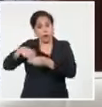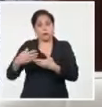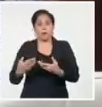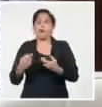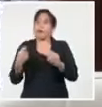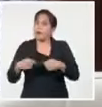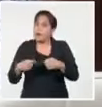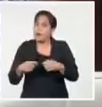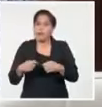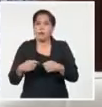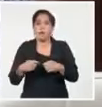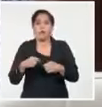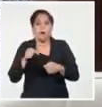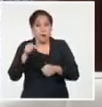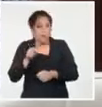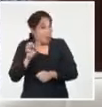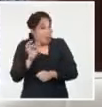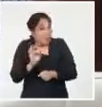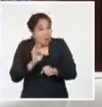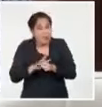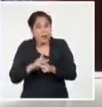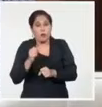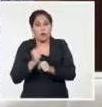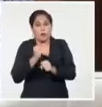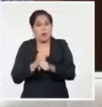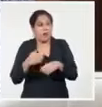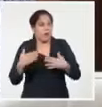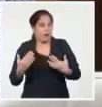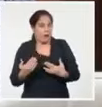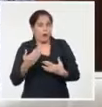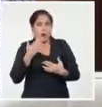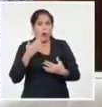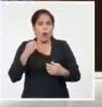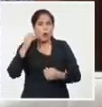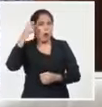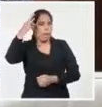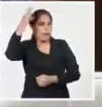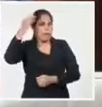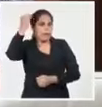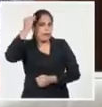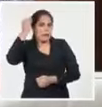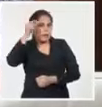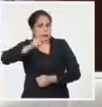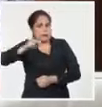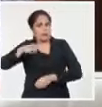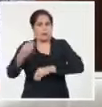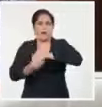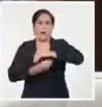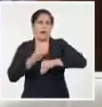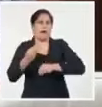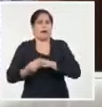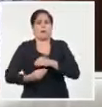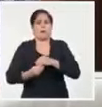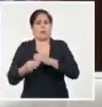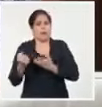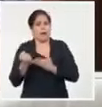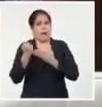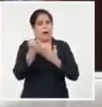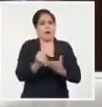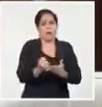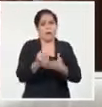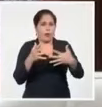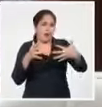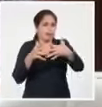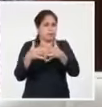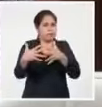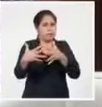personas. Por tanto, sobre lo que tenemos que trabajar es cómo cambiar comportamientos en las comunidades y con el apoyo intersectorial